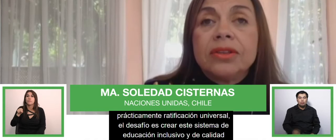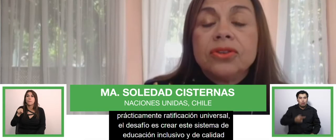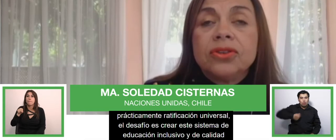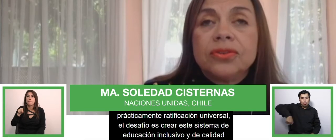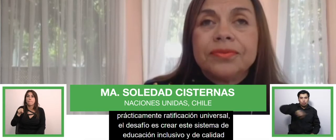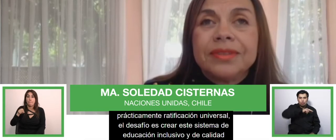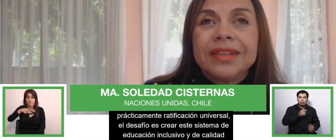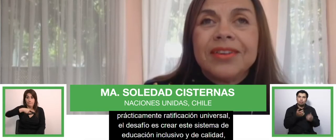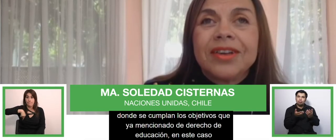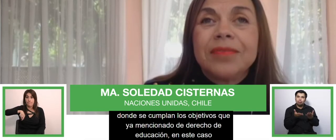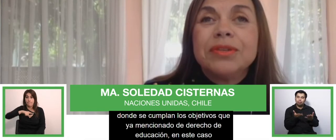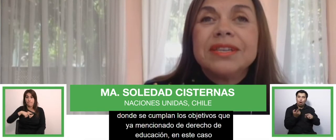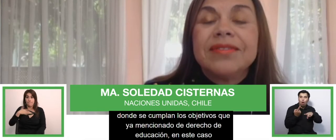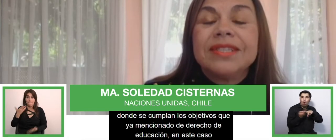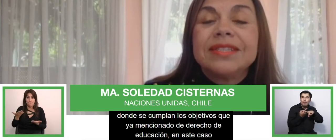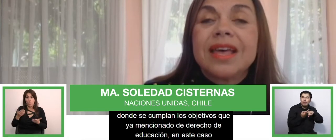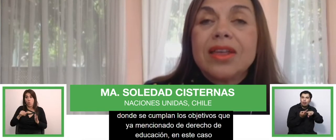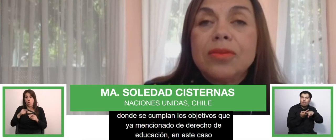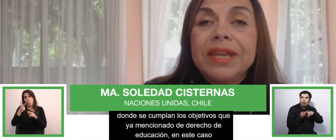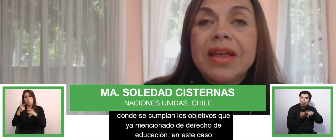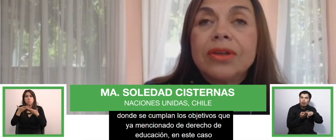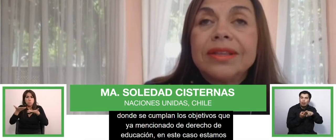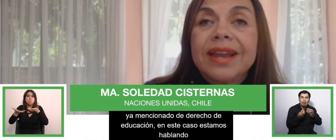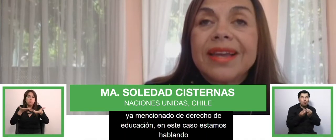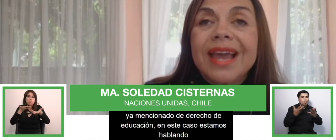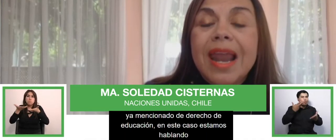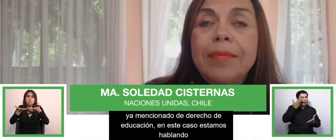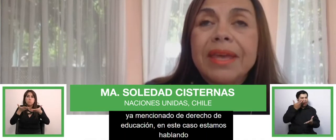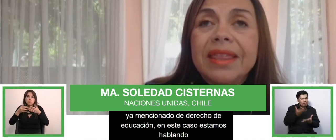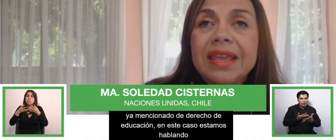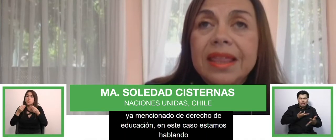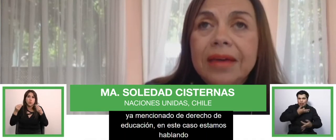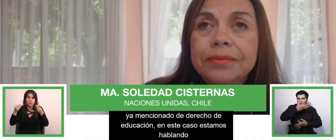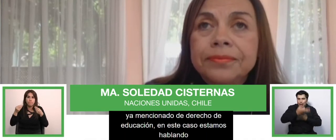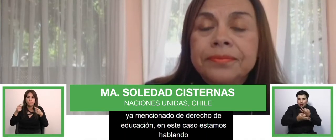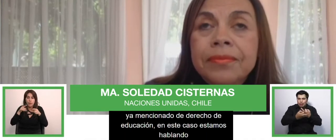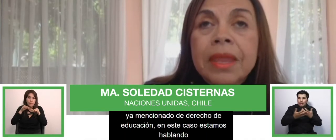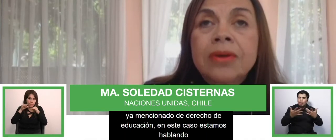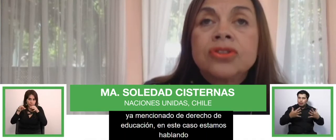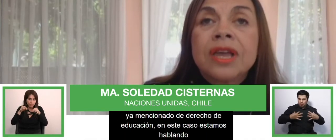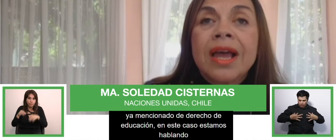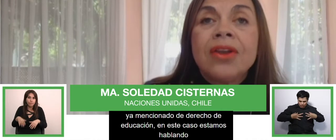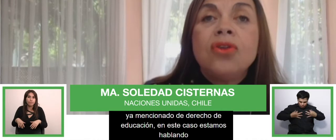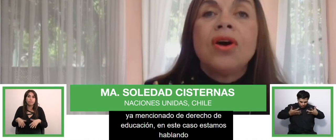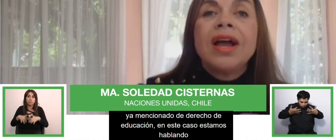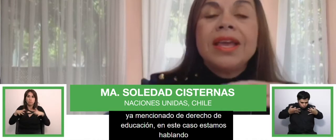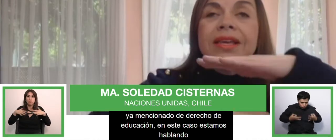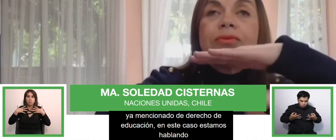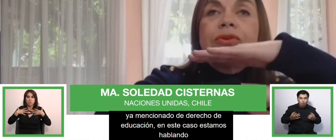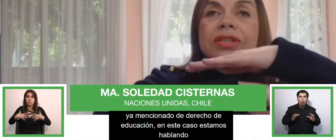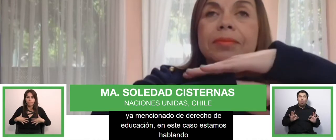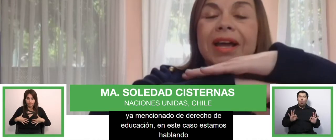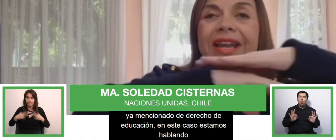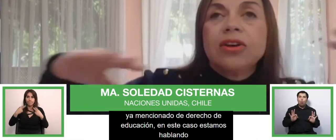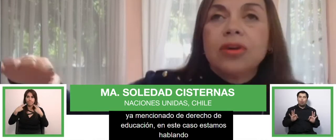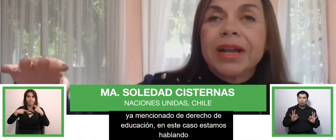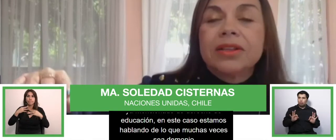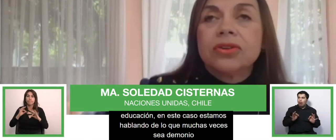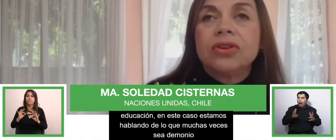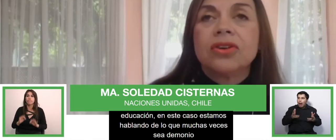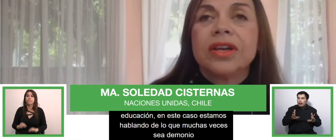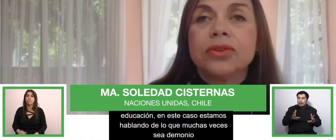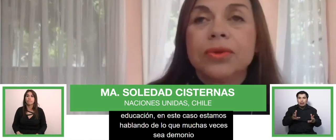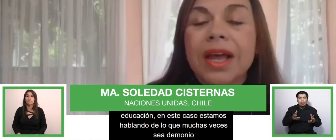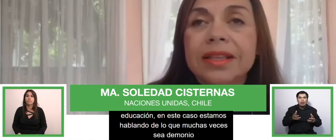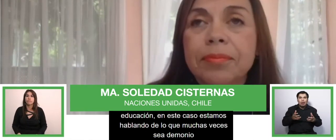hablando de lo que muchas veces se ha denominado el traje a la medida. O sea, no haya aquí un corte parejo